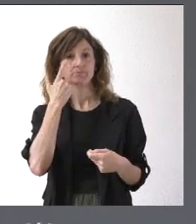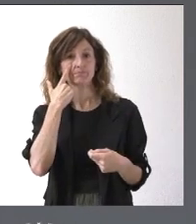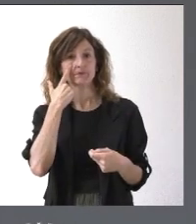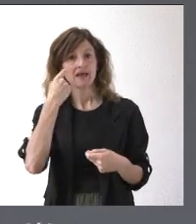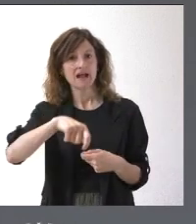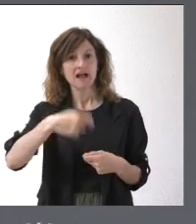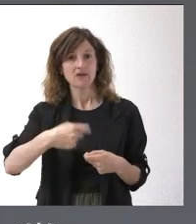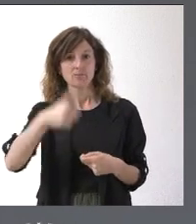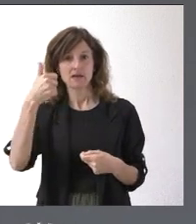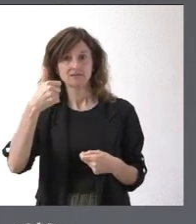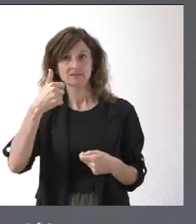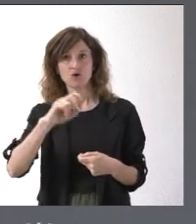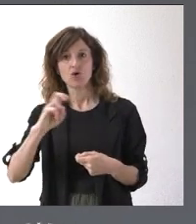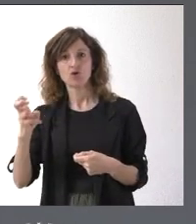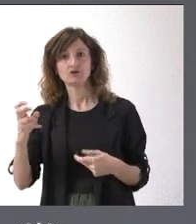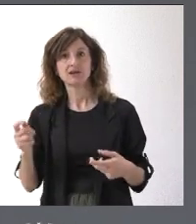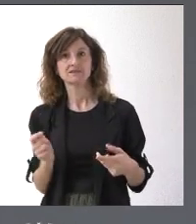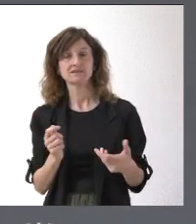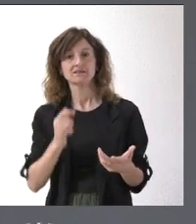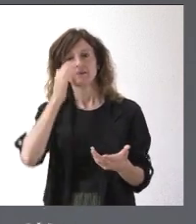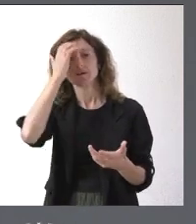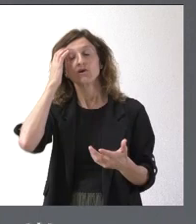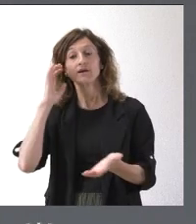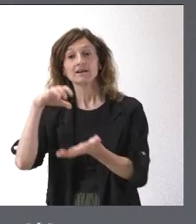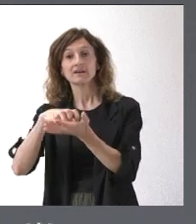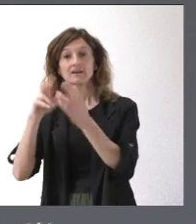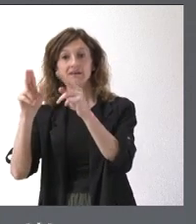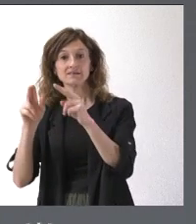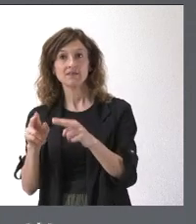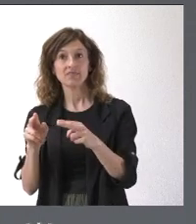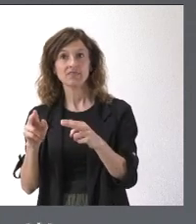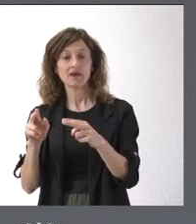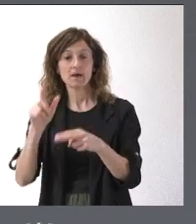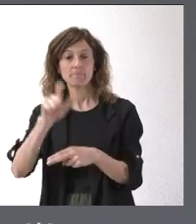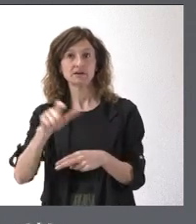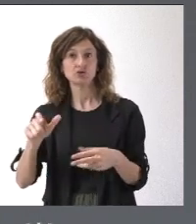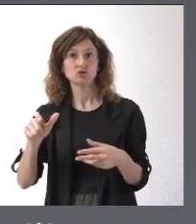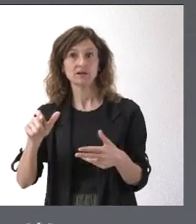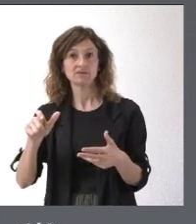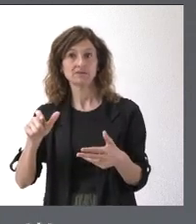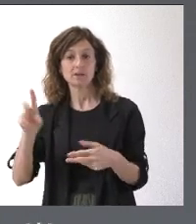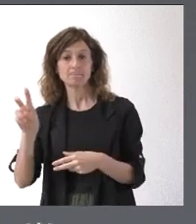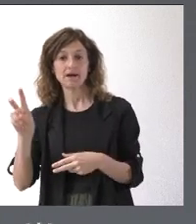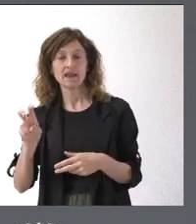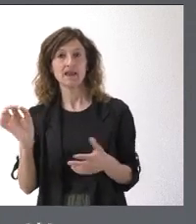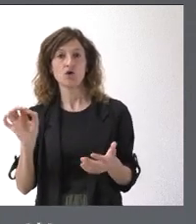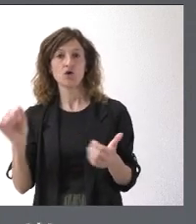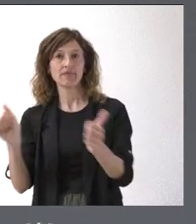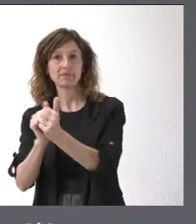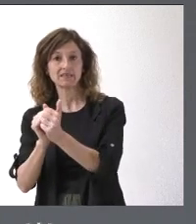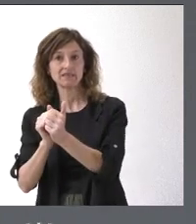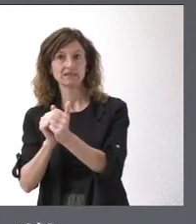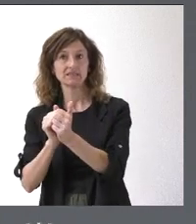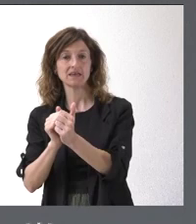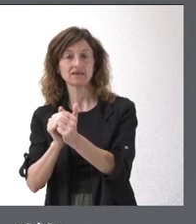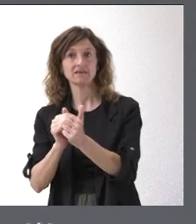más caras que las plazas concertadas en una residencia de personas válidas o de personas dependientes, en este